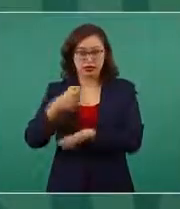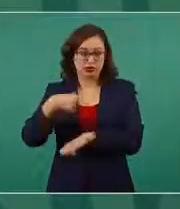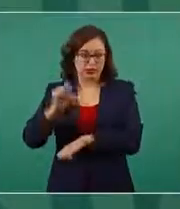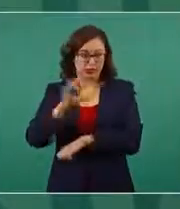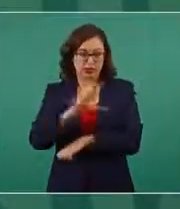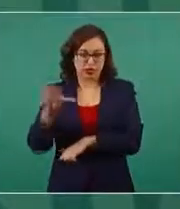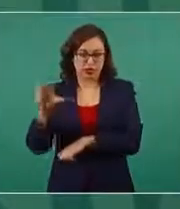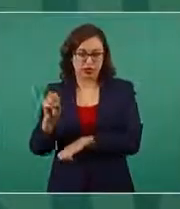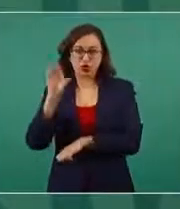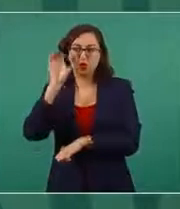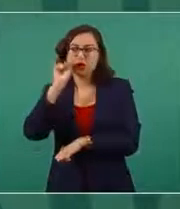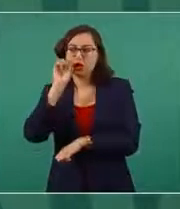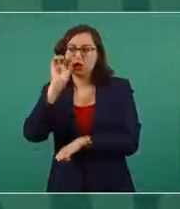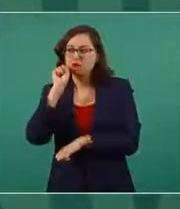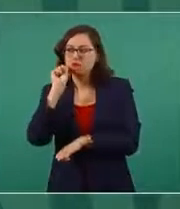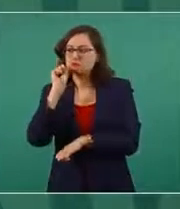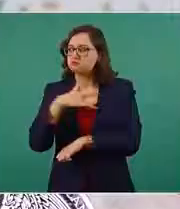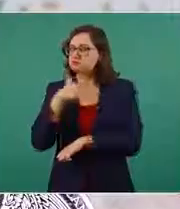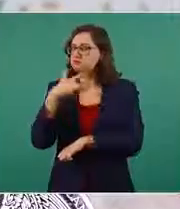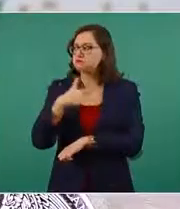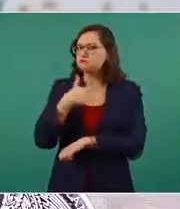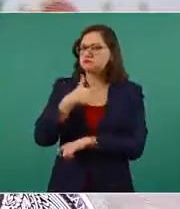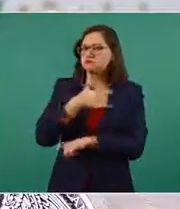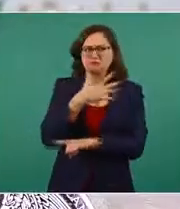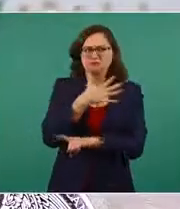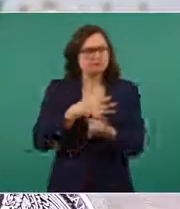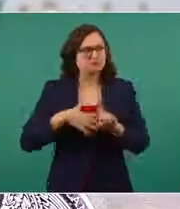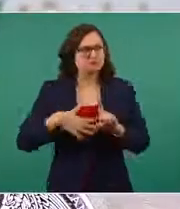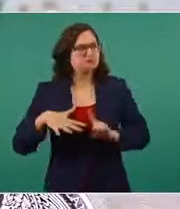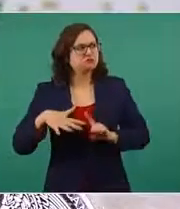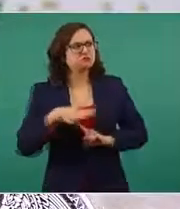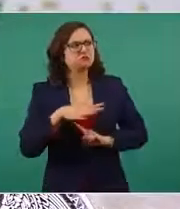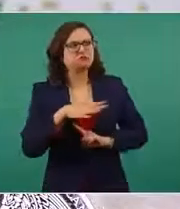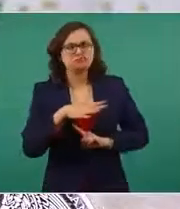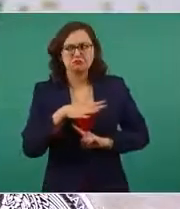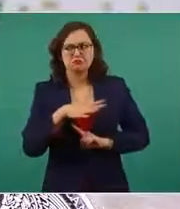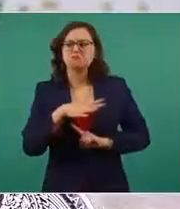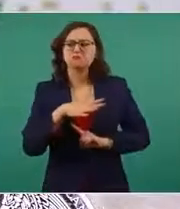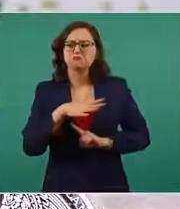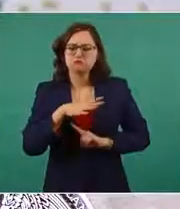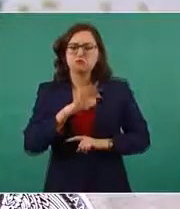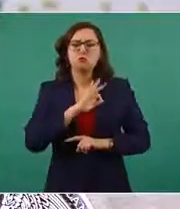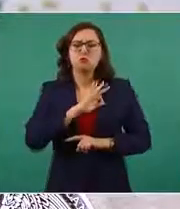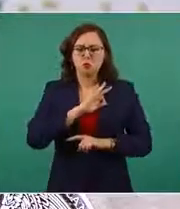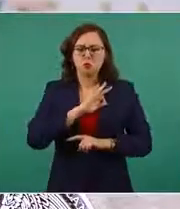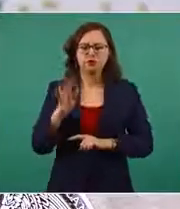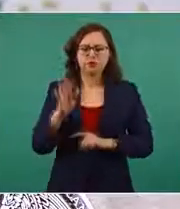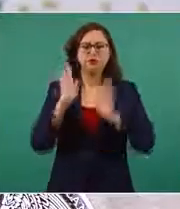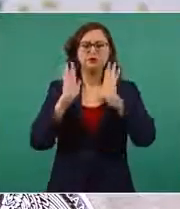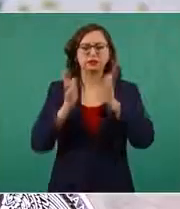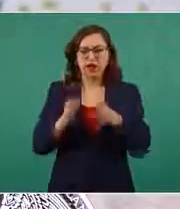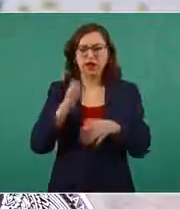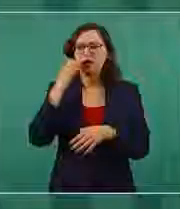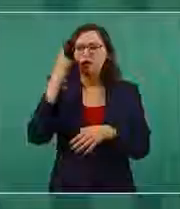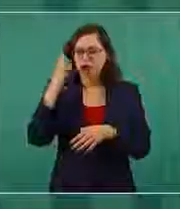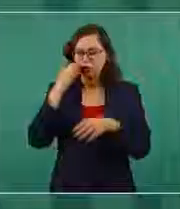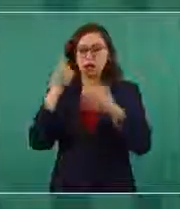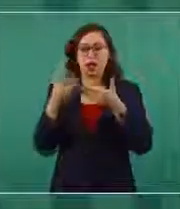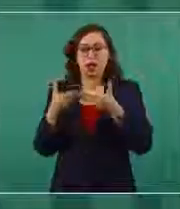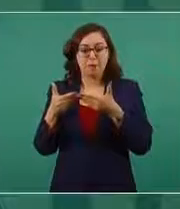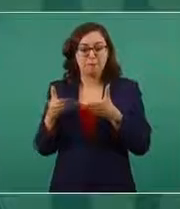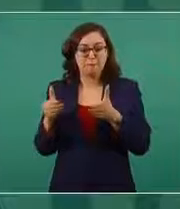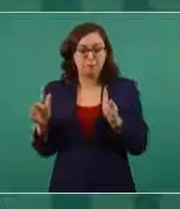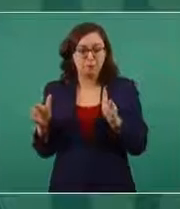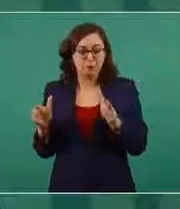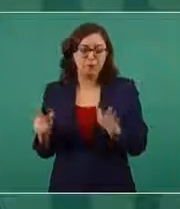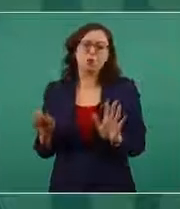las condiciones son las óptimas para poder dar este paso, abrir las escuelas. Podrían retardarse de